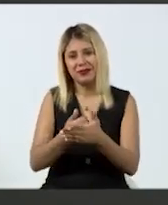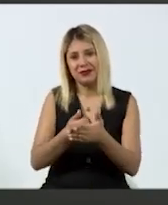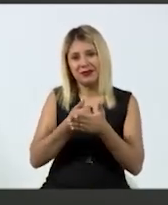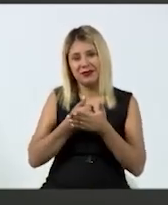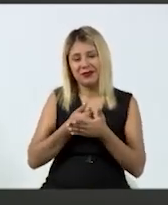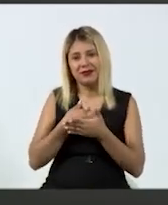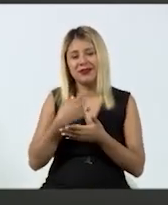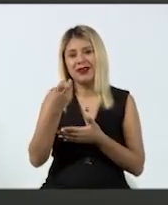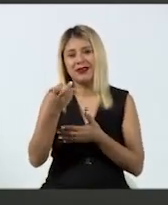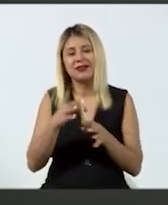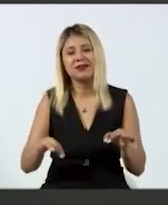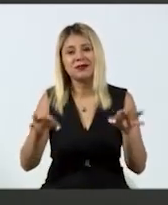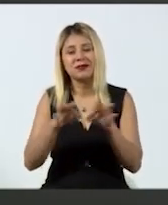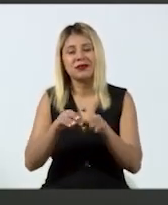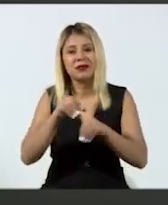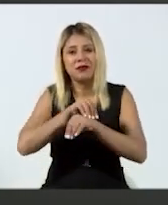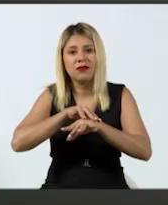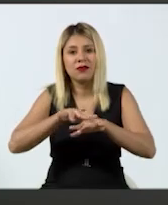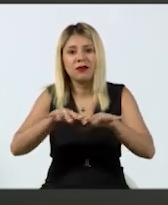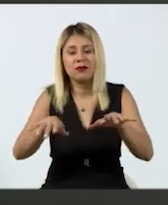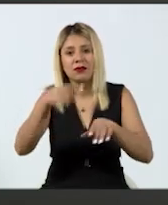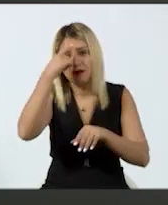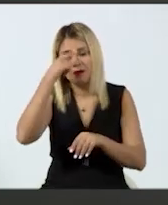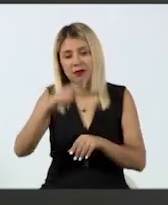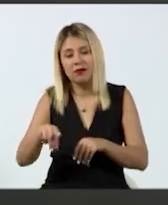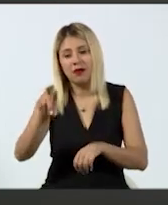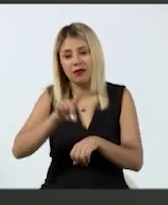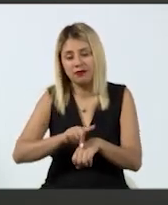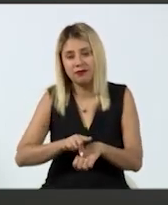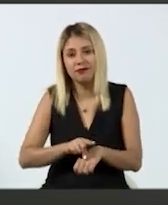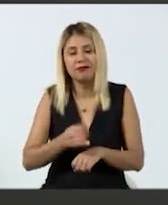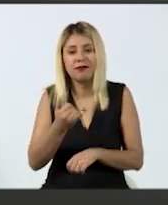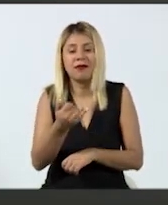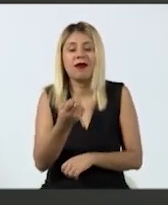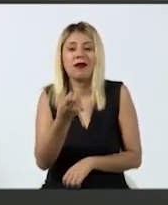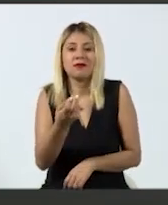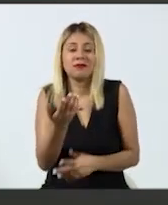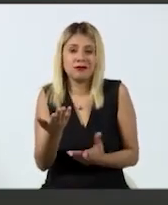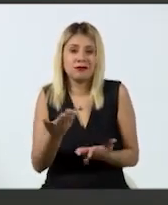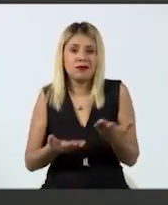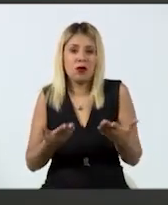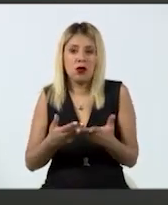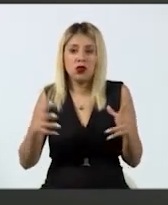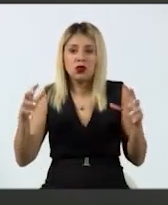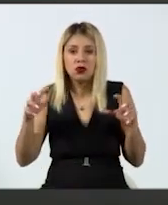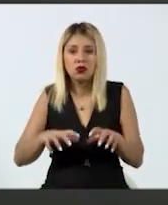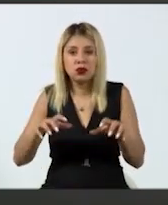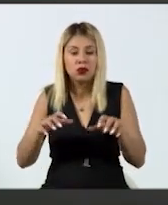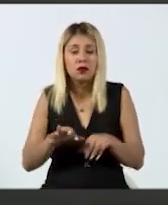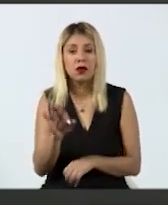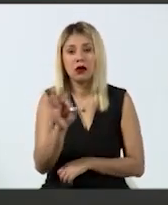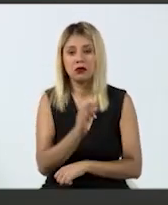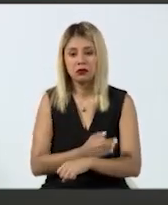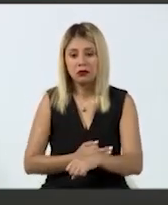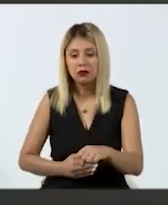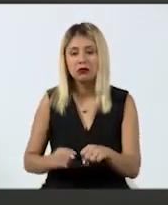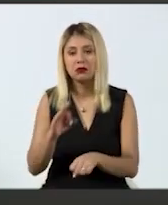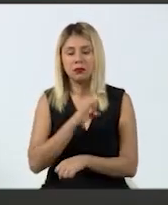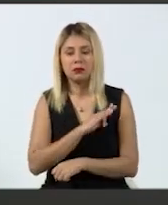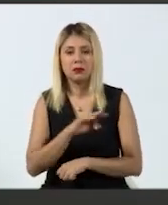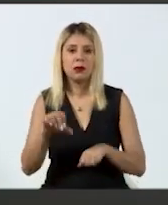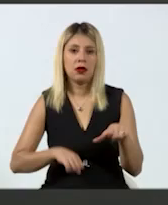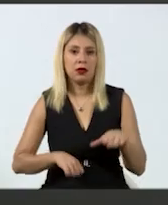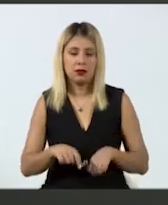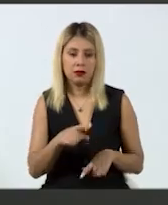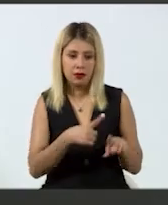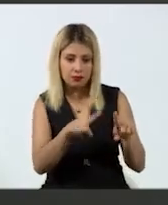generar la información del pronóstico meteorológico para el día y por supuesto si la lluvia está programada para la tarde, pues hacer las actividades